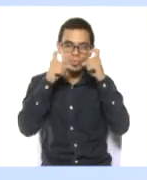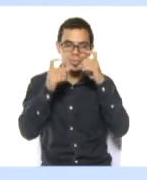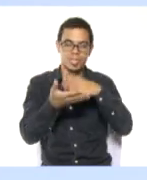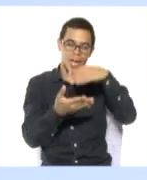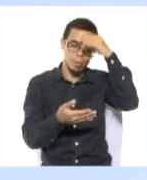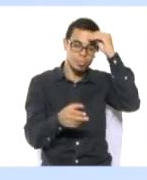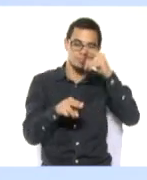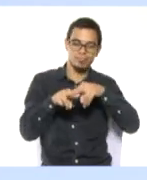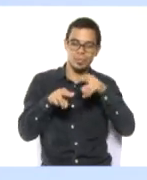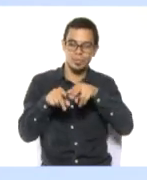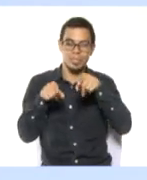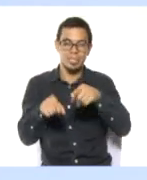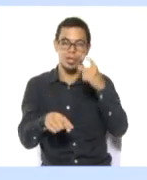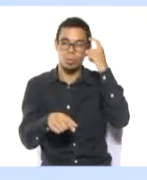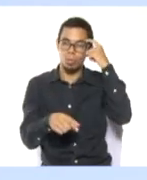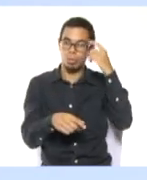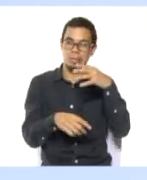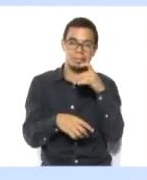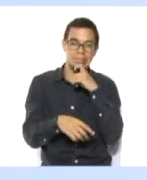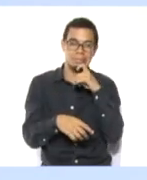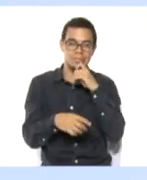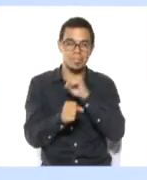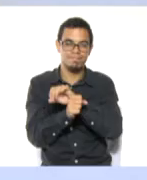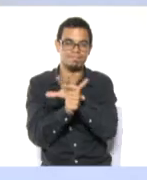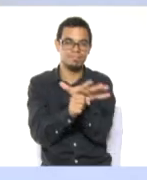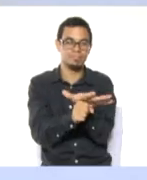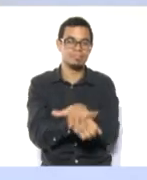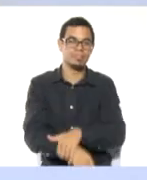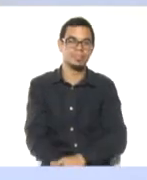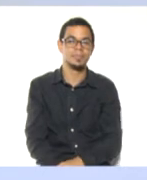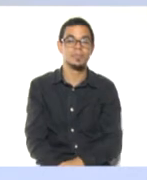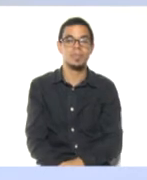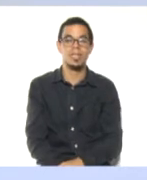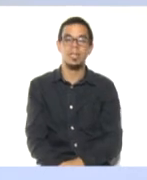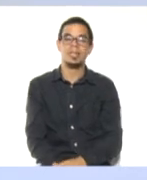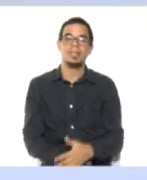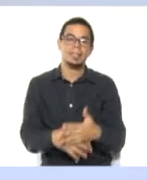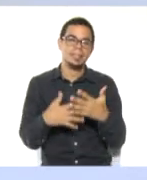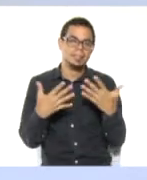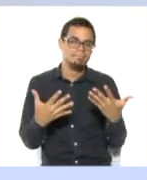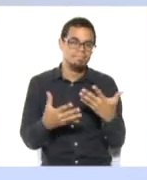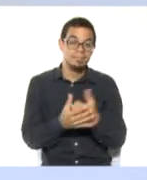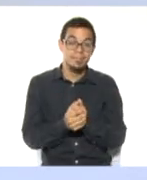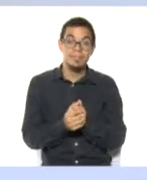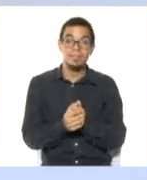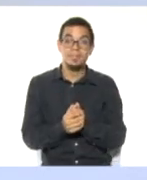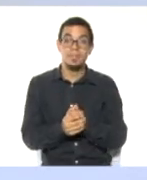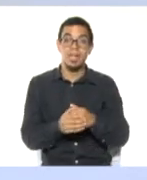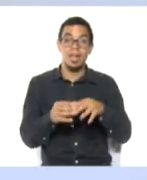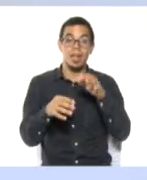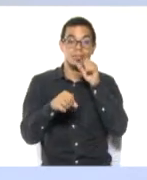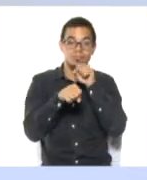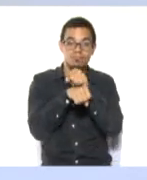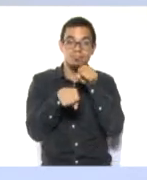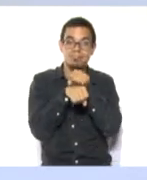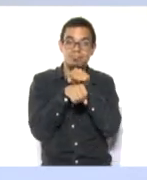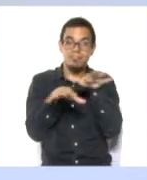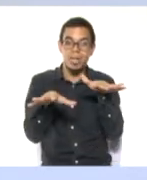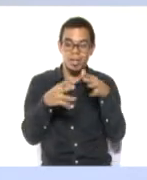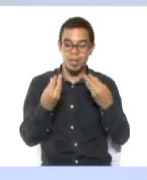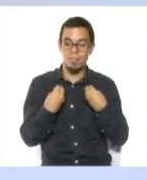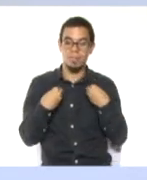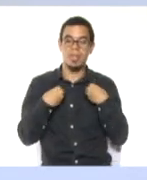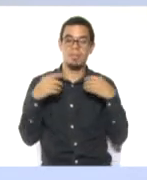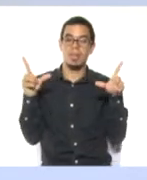tiempos de pandemia. Muchísimas gracias. Y tienen a total disposición las redes sociales de